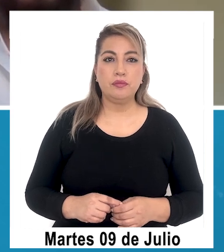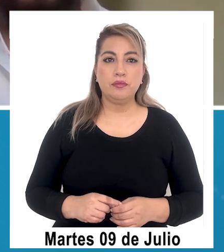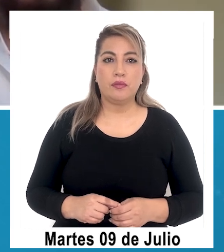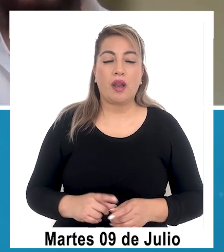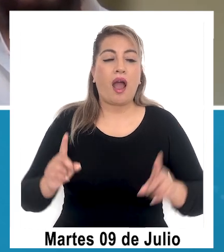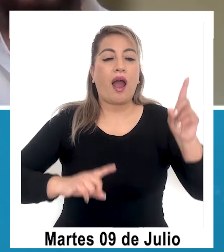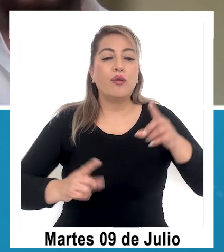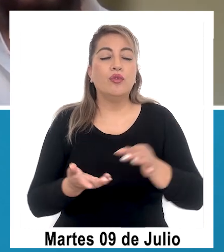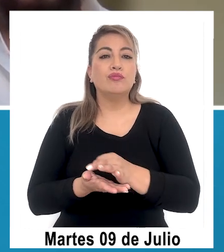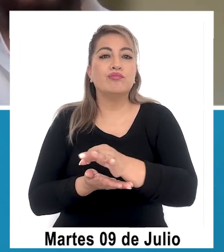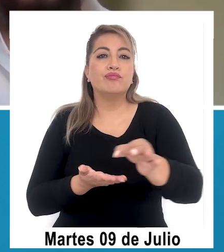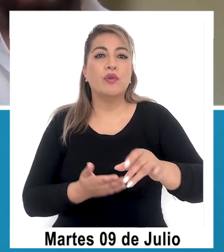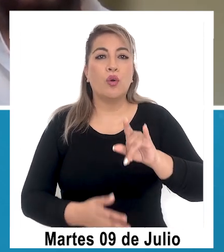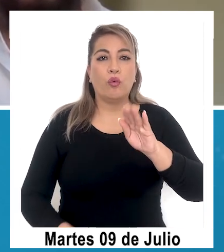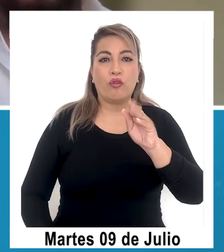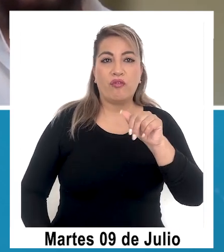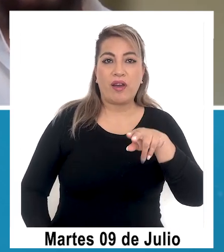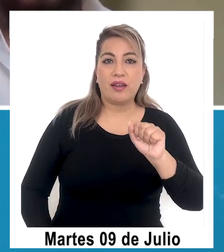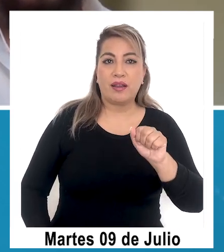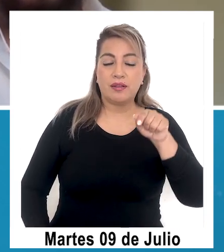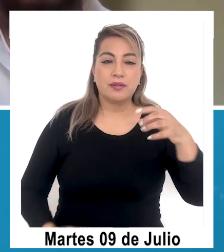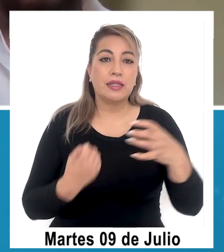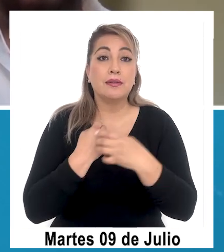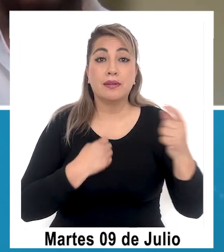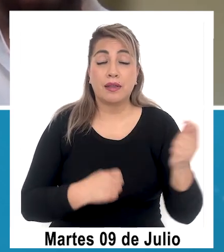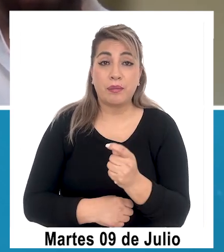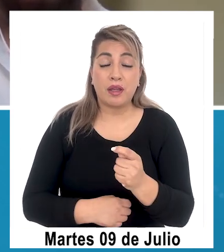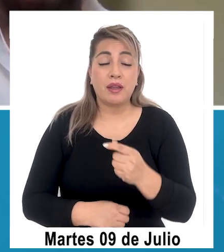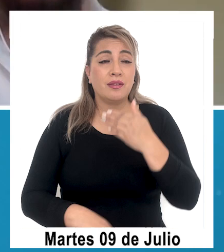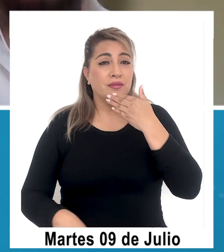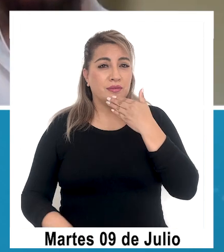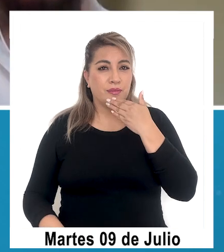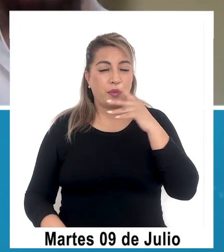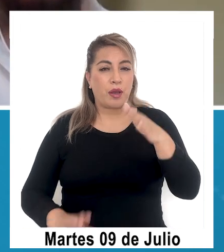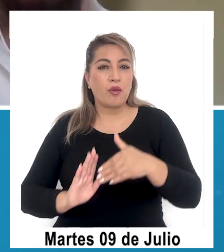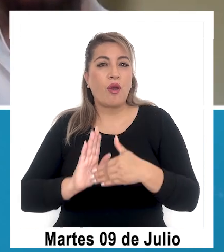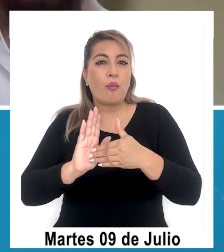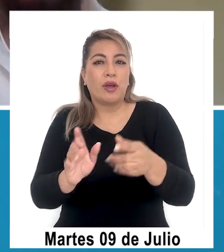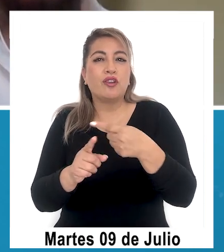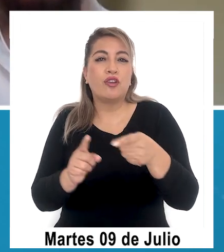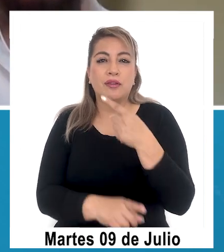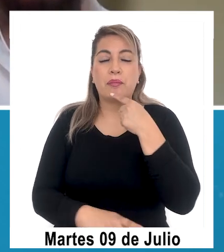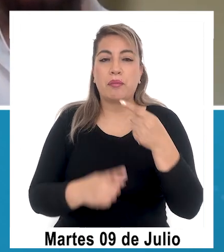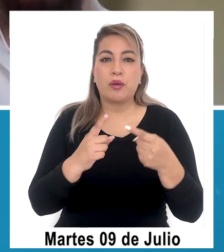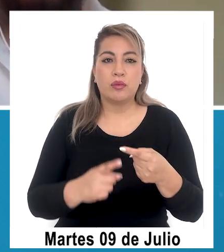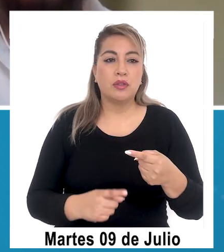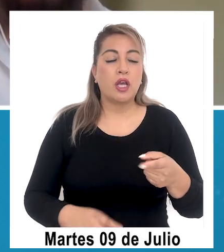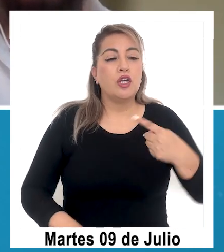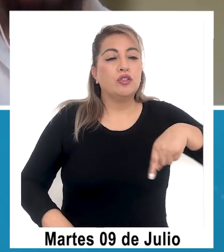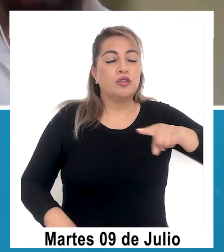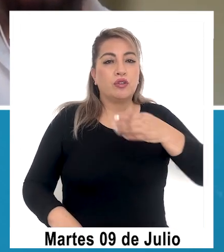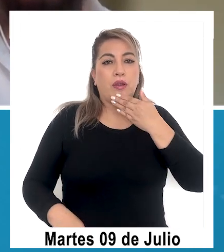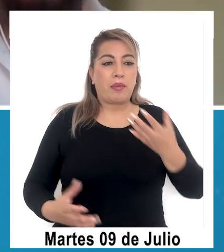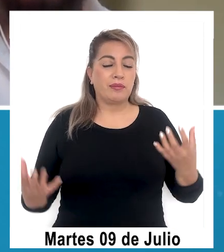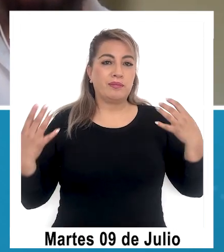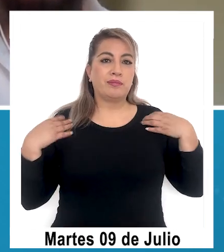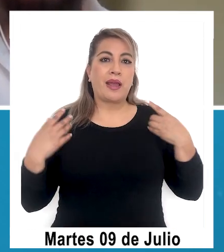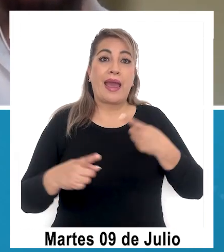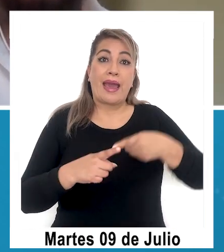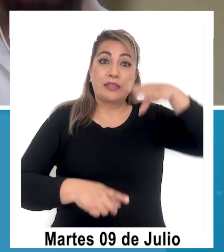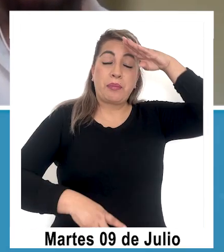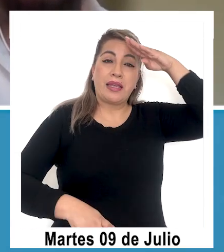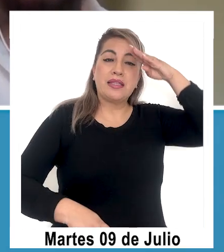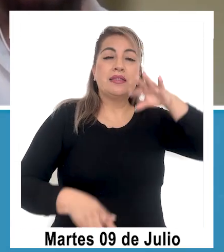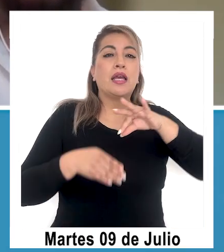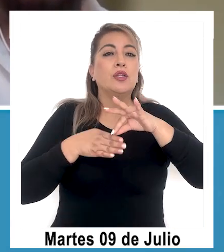zona urbana de Tarapacá, que también se ha manifestado en otras encuestas, nosotros también realizamos la encuesta de experiencia turística